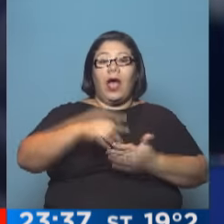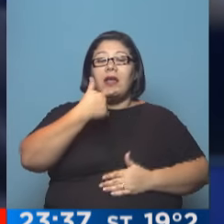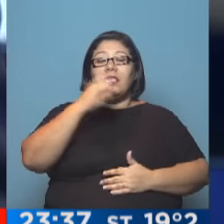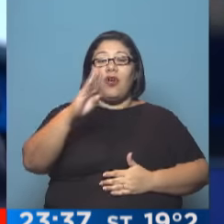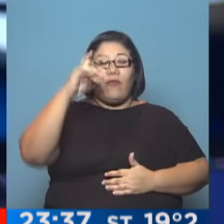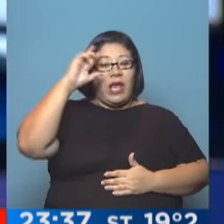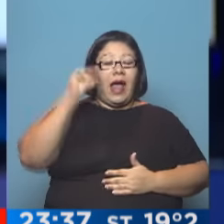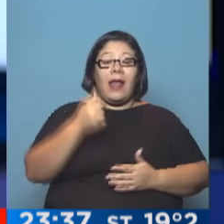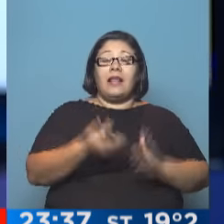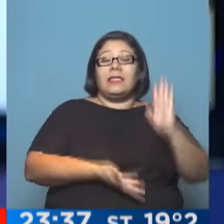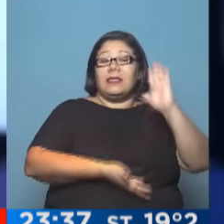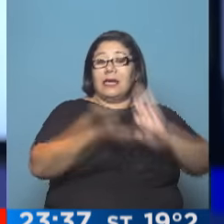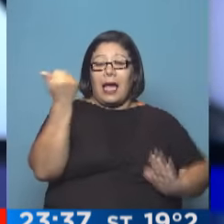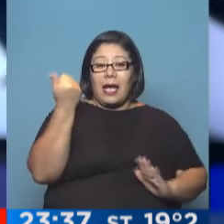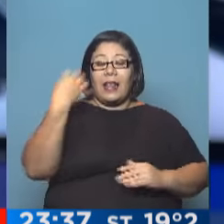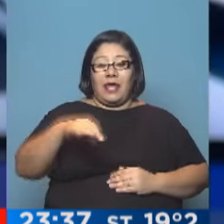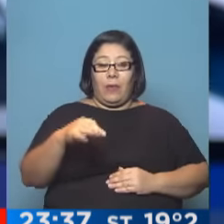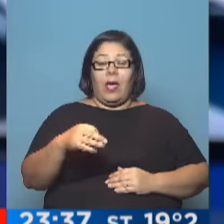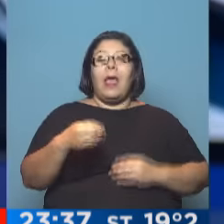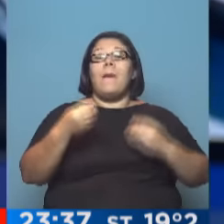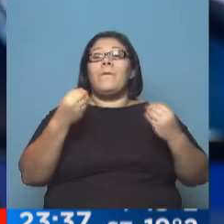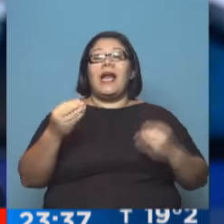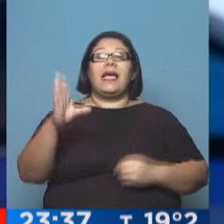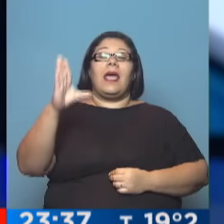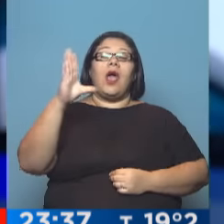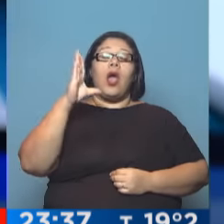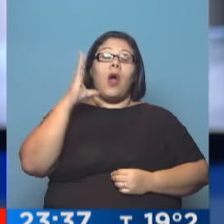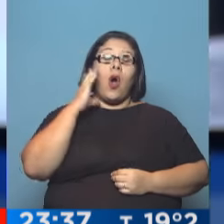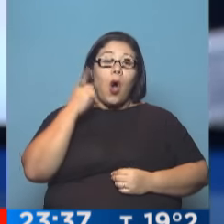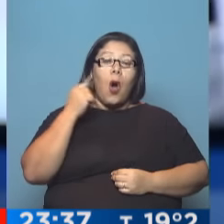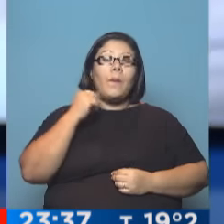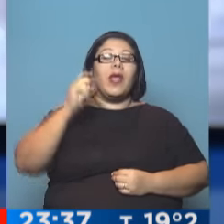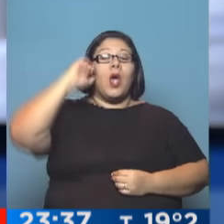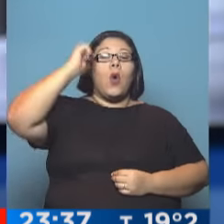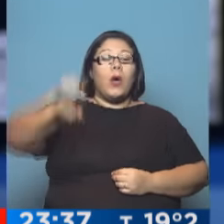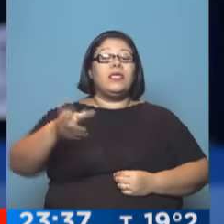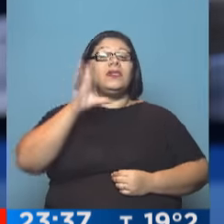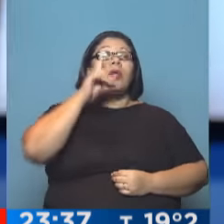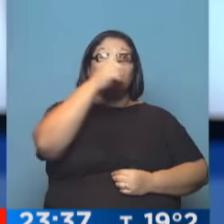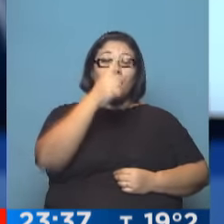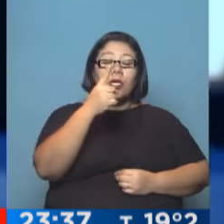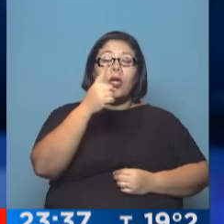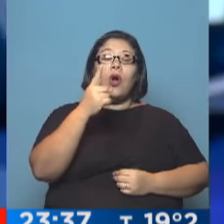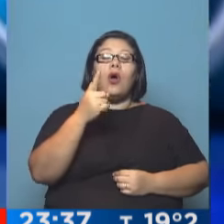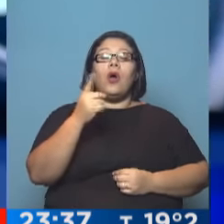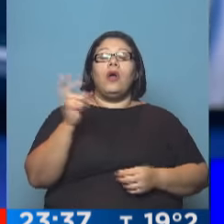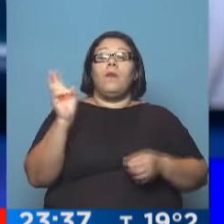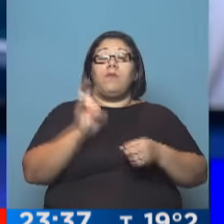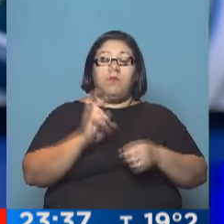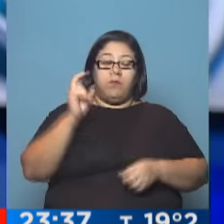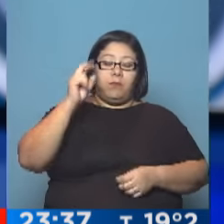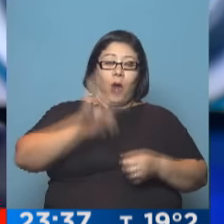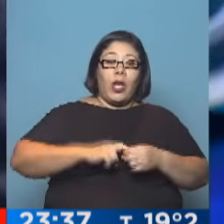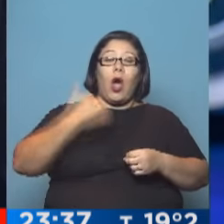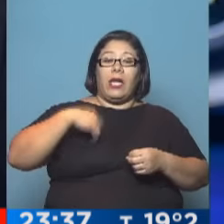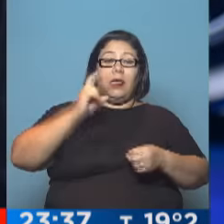Griesa para levantar las sanciones que pesan sobre la Argentina y avalar el acuerdo con los fondos buitres. Además, tuvo un fuerte cruce con el diputado